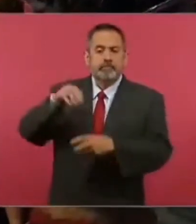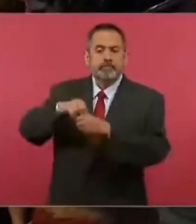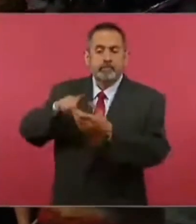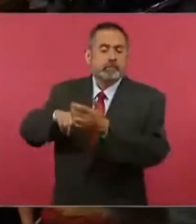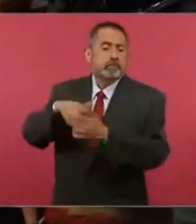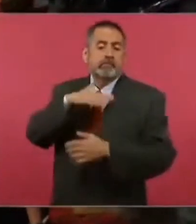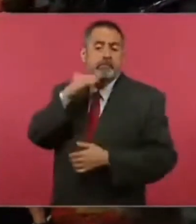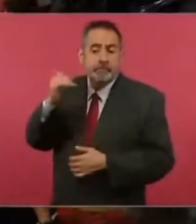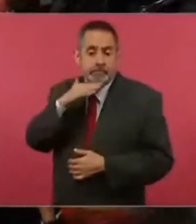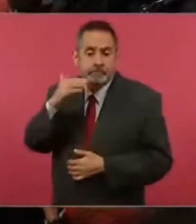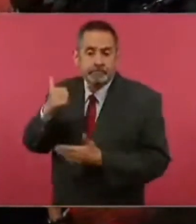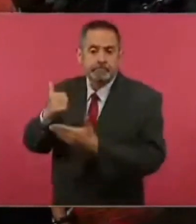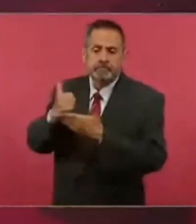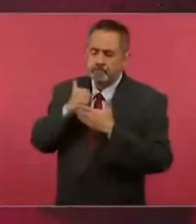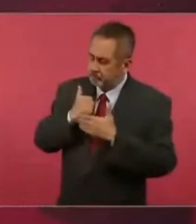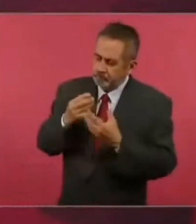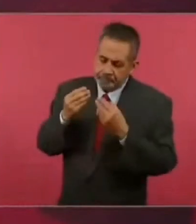Alemania.